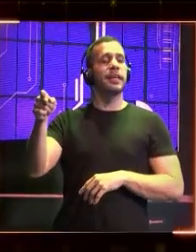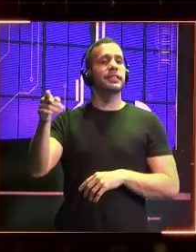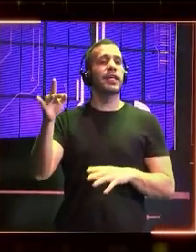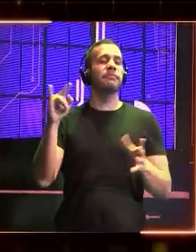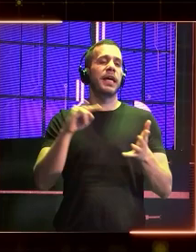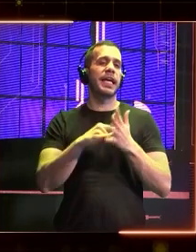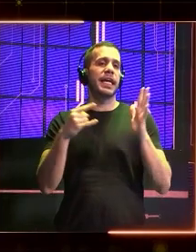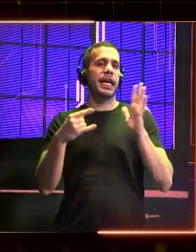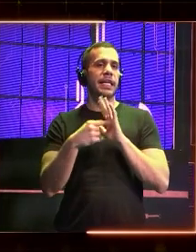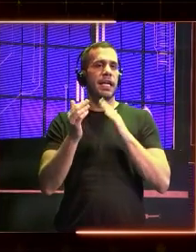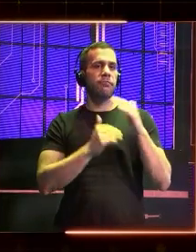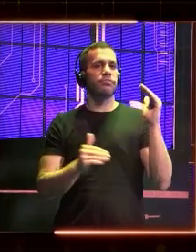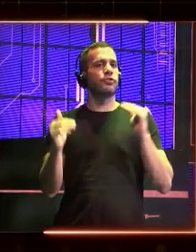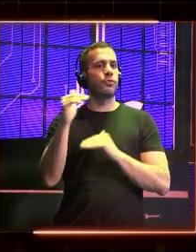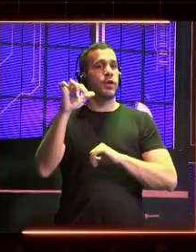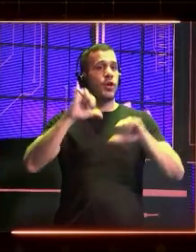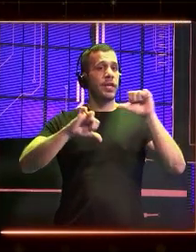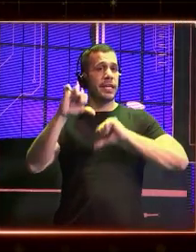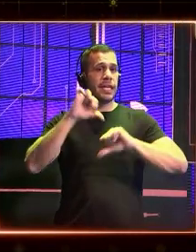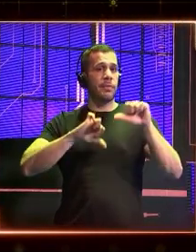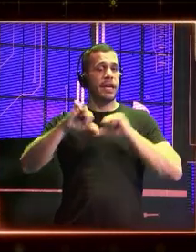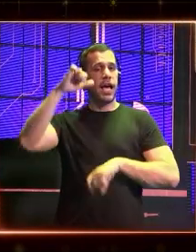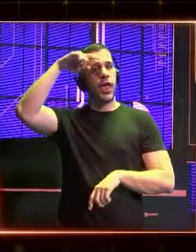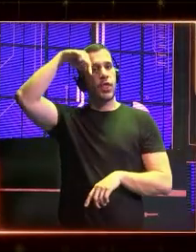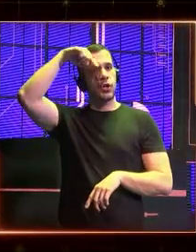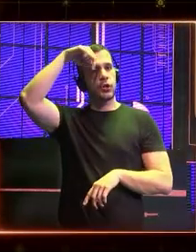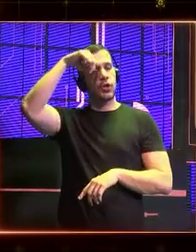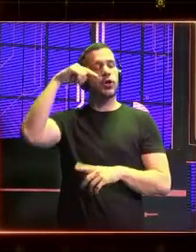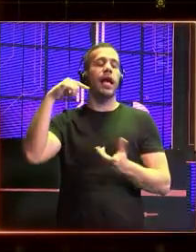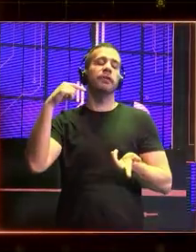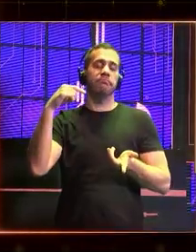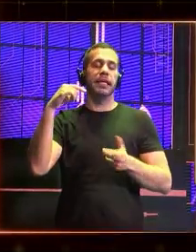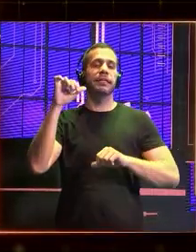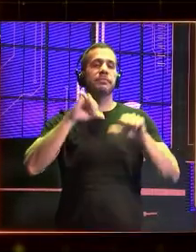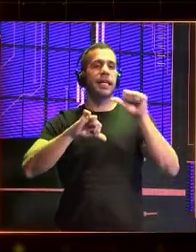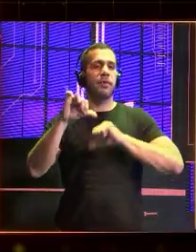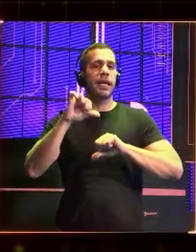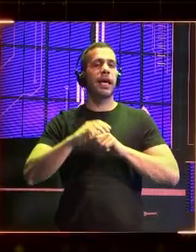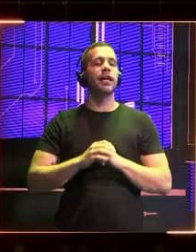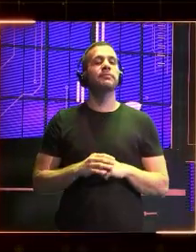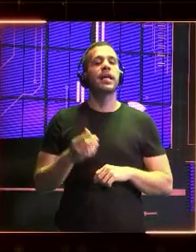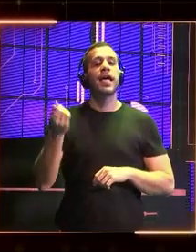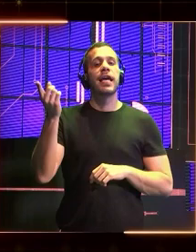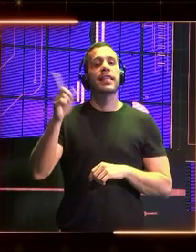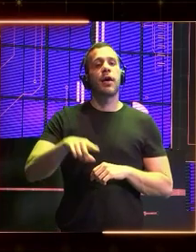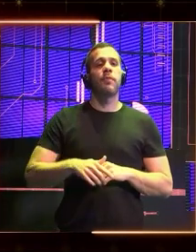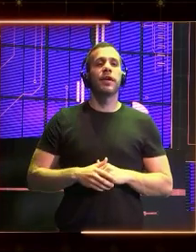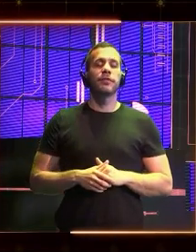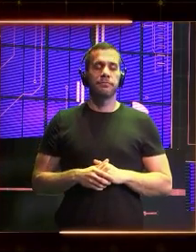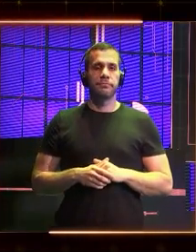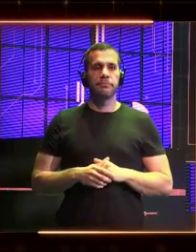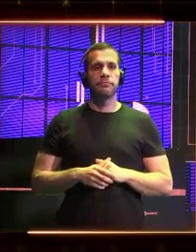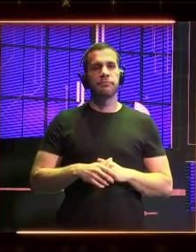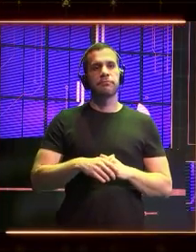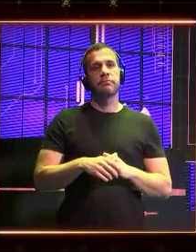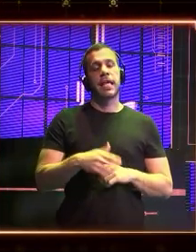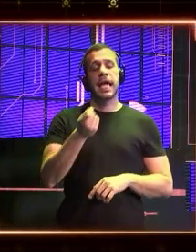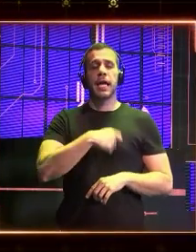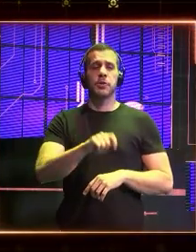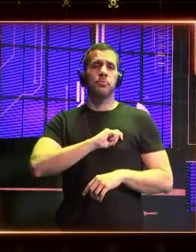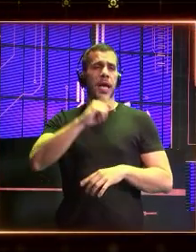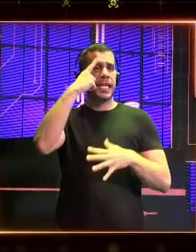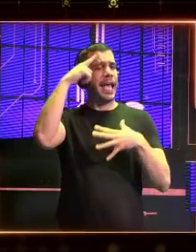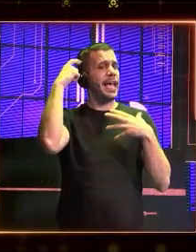superior química, doctora en ingeniería superior química, y también es una de las mayores expertas de España en la